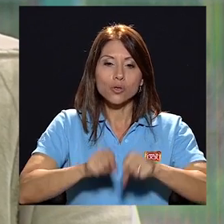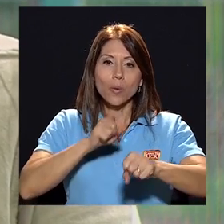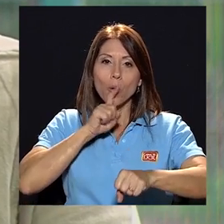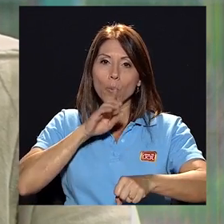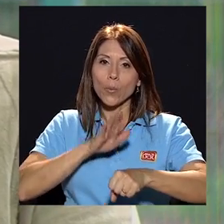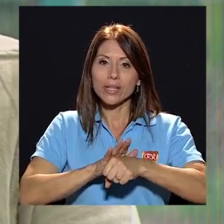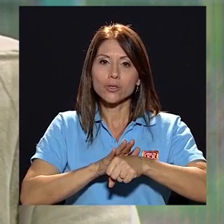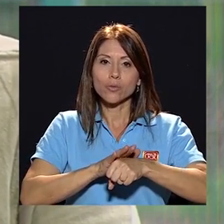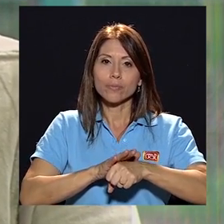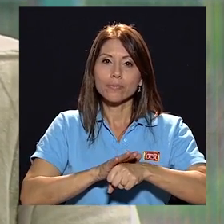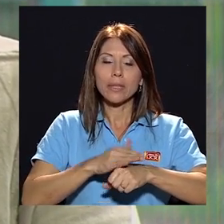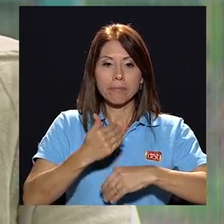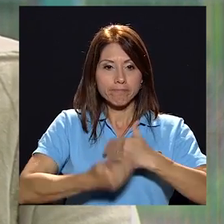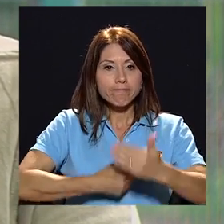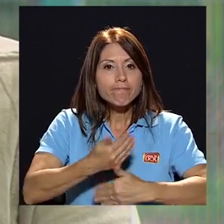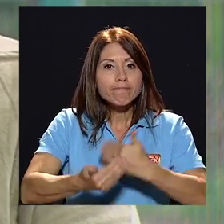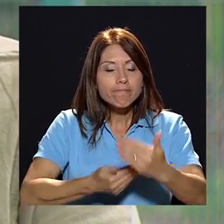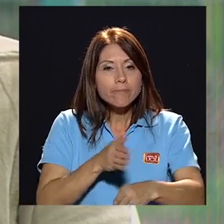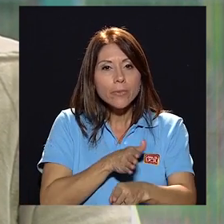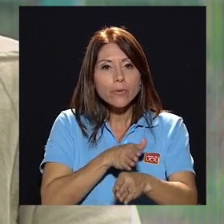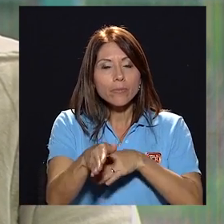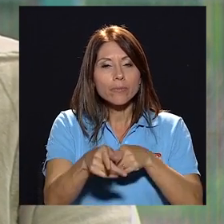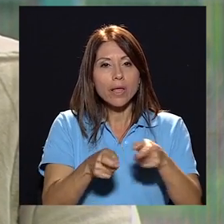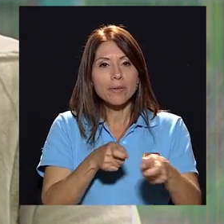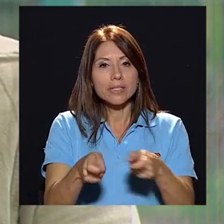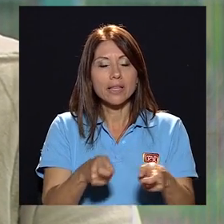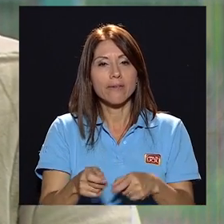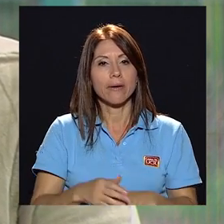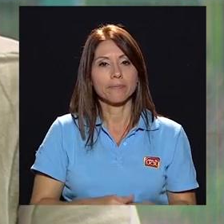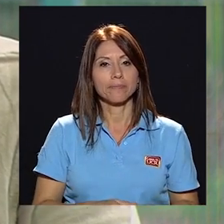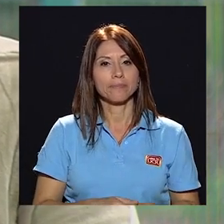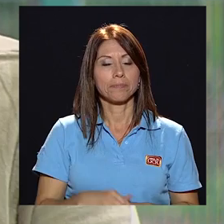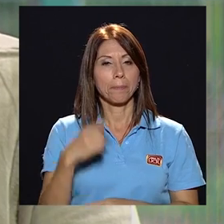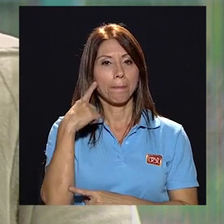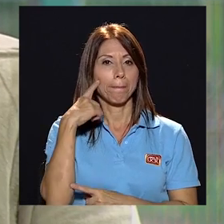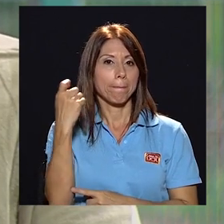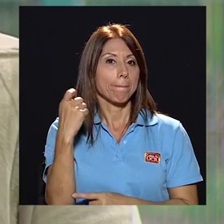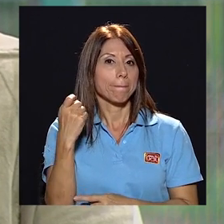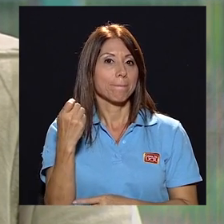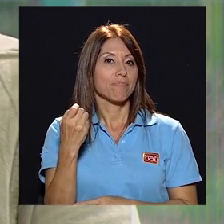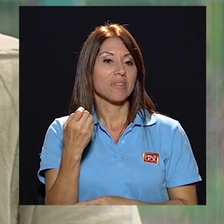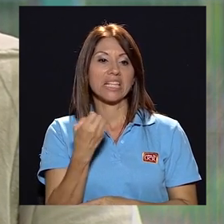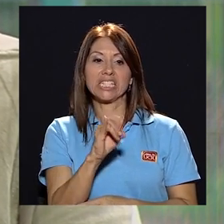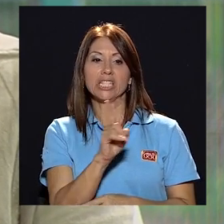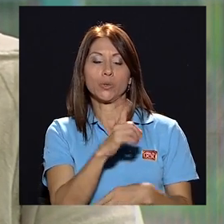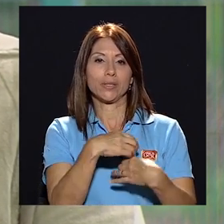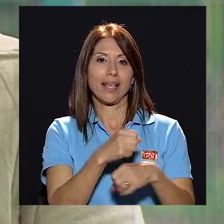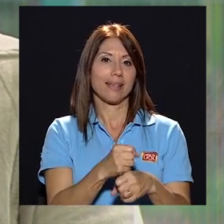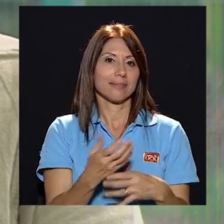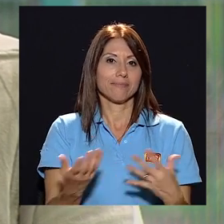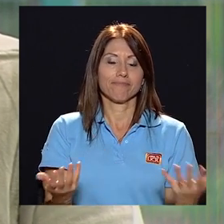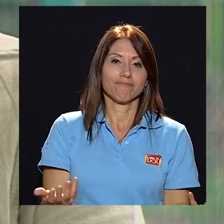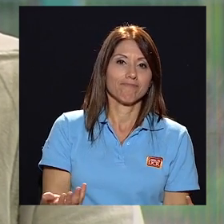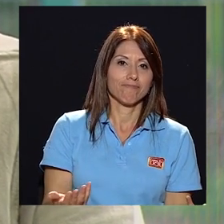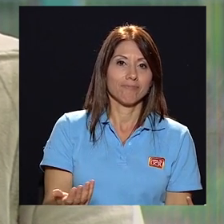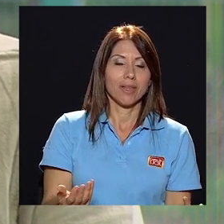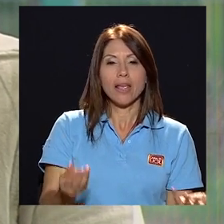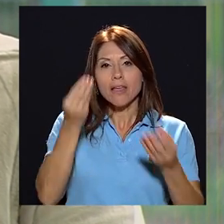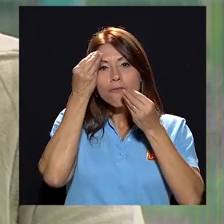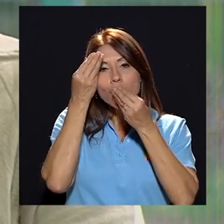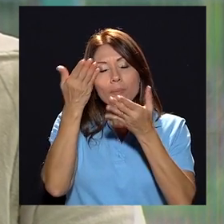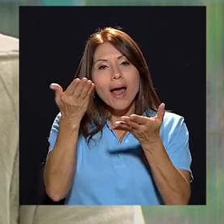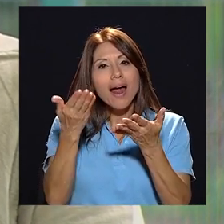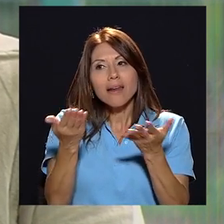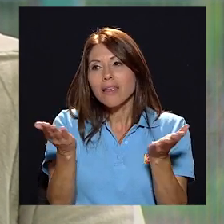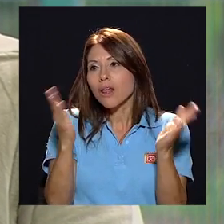de echar a andar la carrera administrativa porque de lo contrario informar sobre la base de